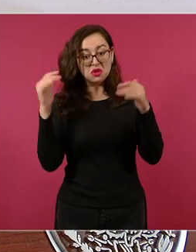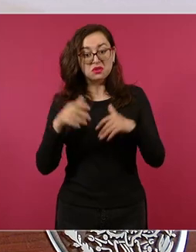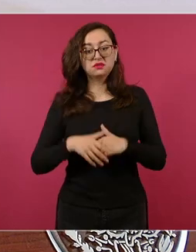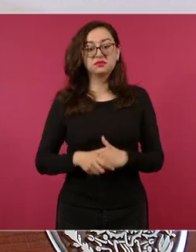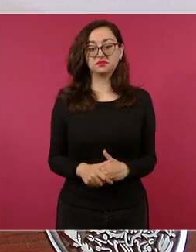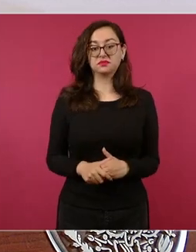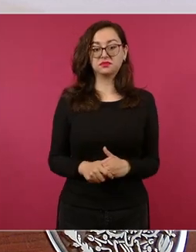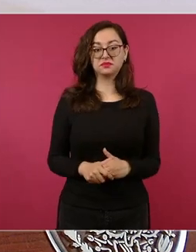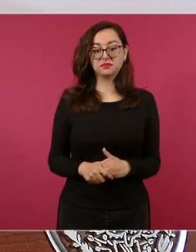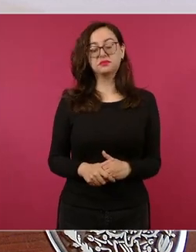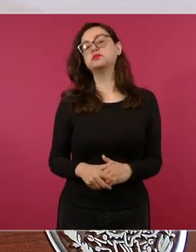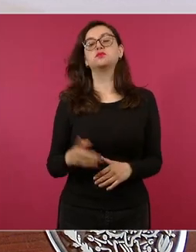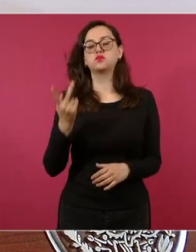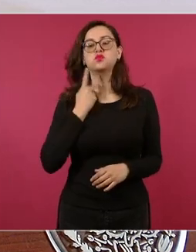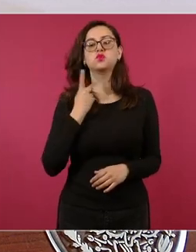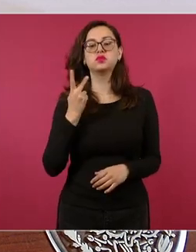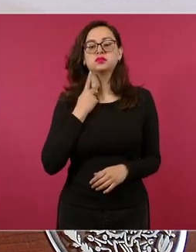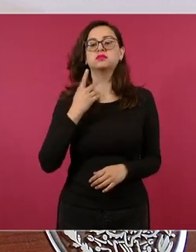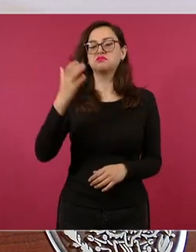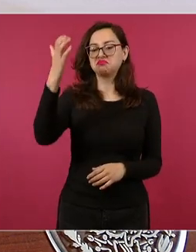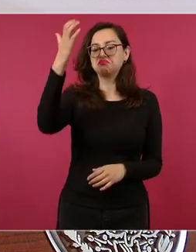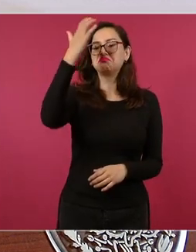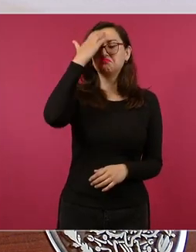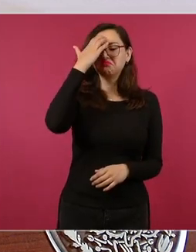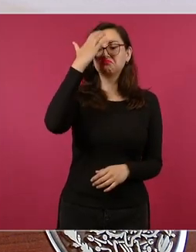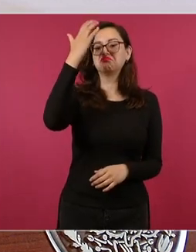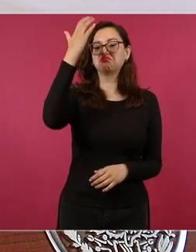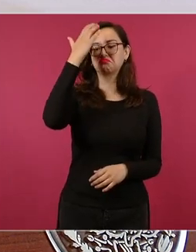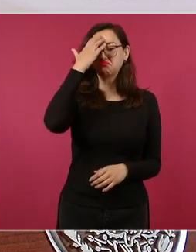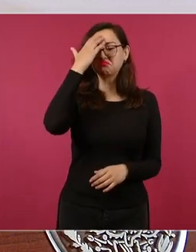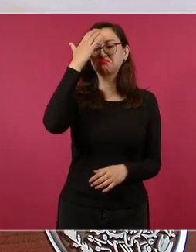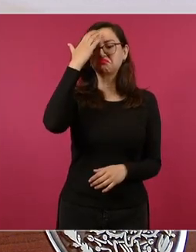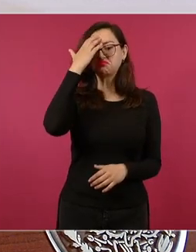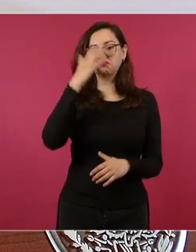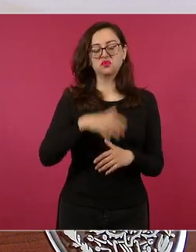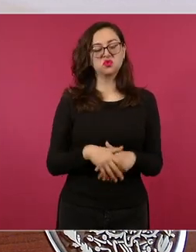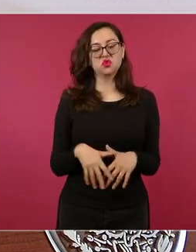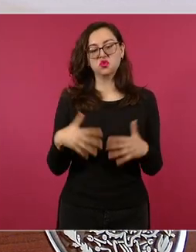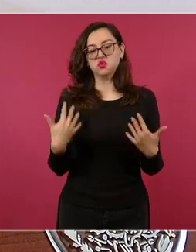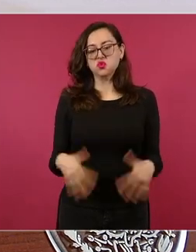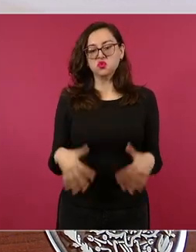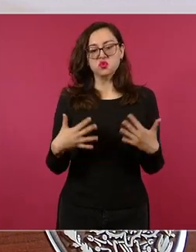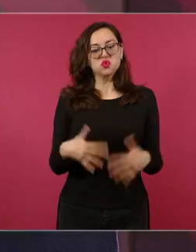un pueblo muy politizado es lo mejor que hay